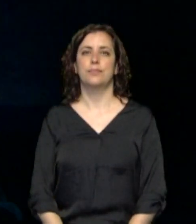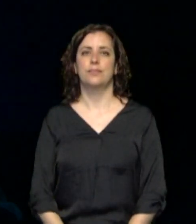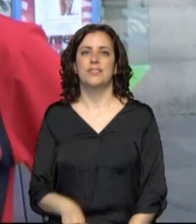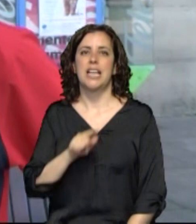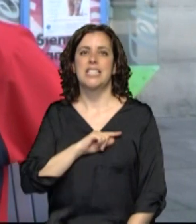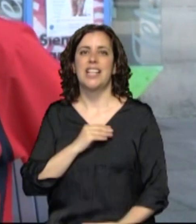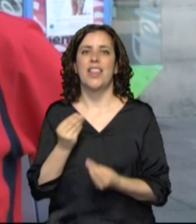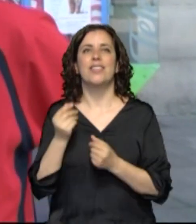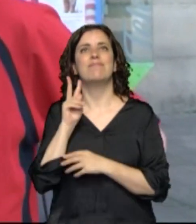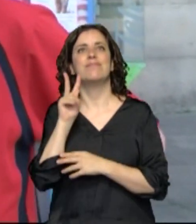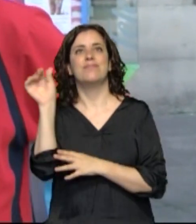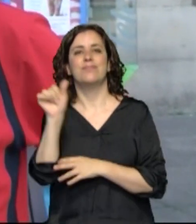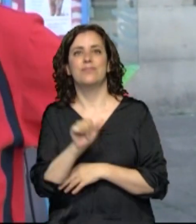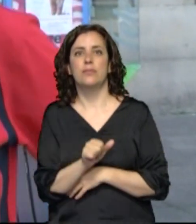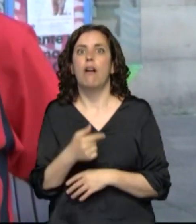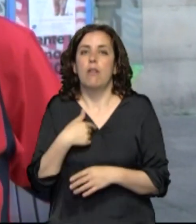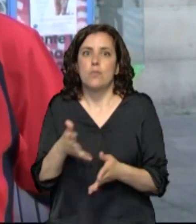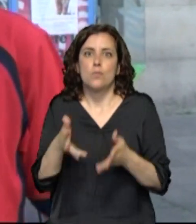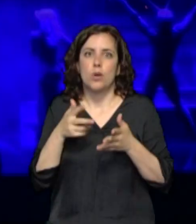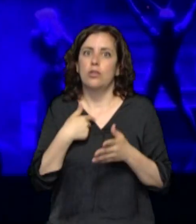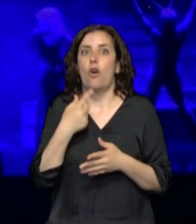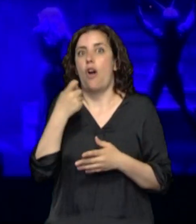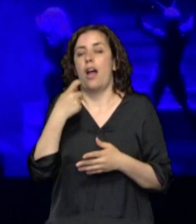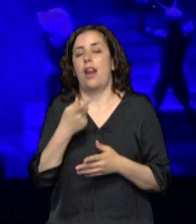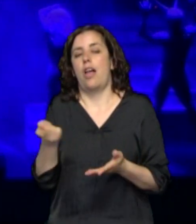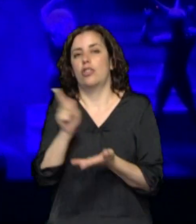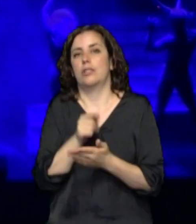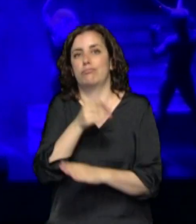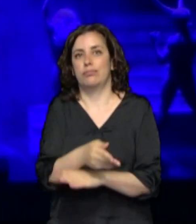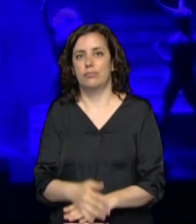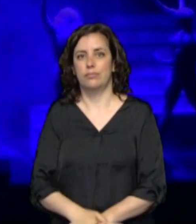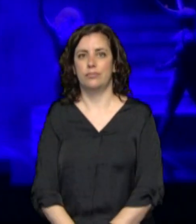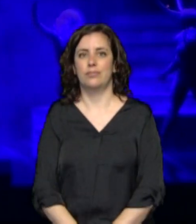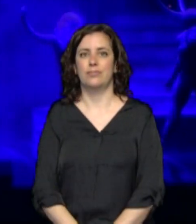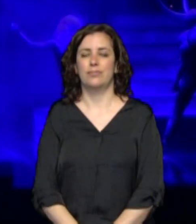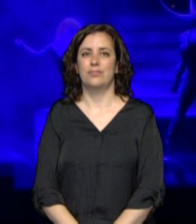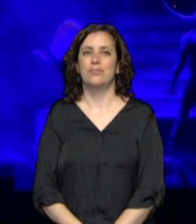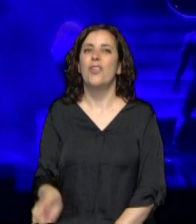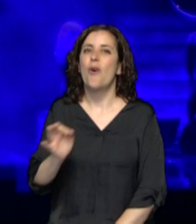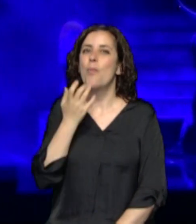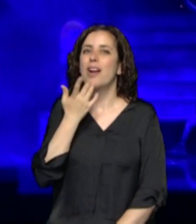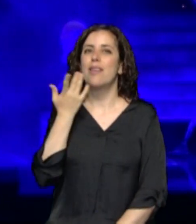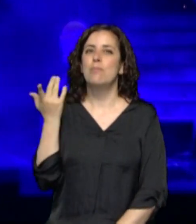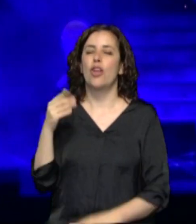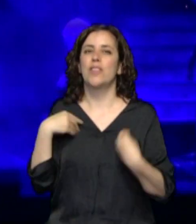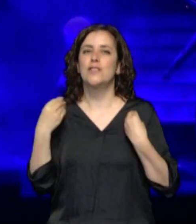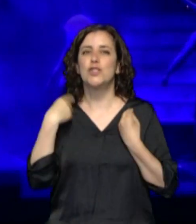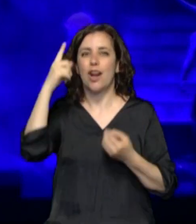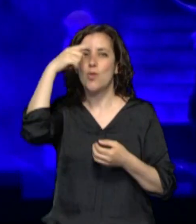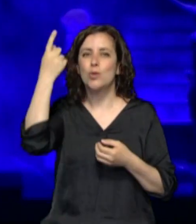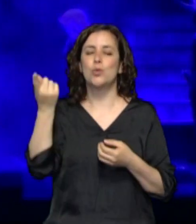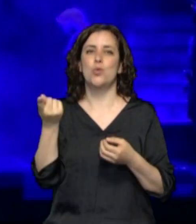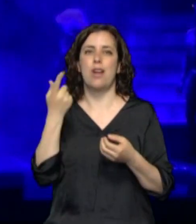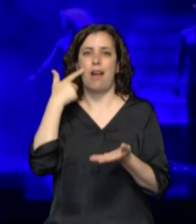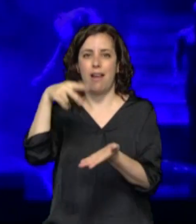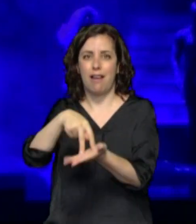sensación. Me gusta mucho el cine y me encantaría ir al cine, la verdad. O esta otra, la de poder disfrutar de nuevo de la cultura en